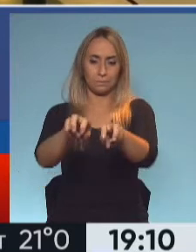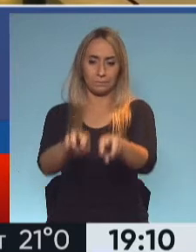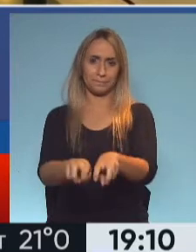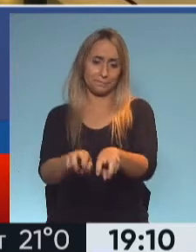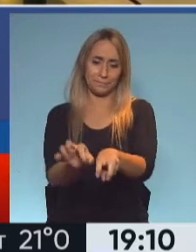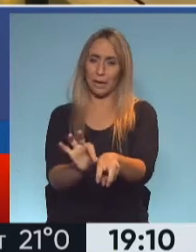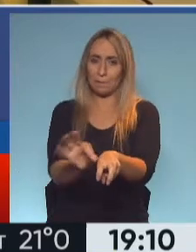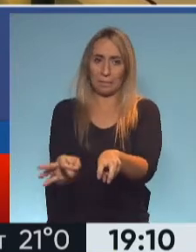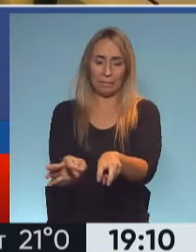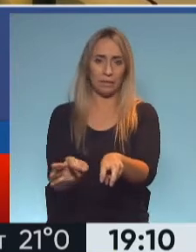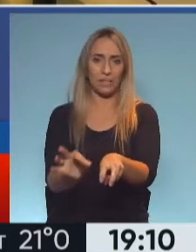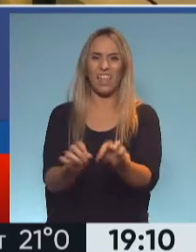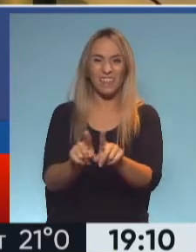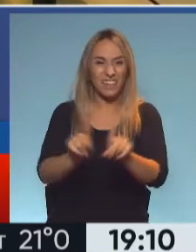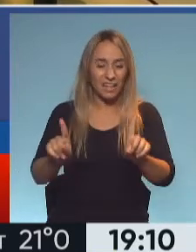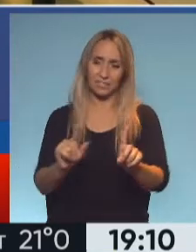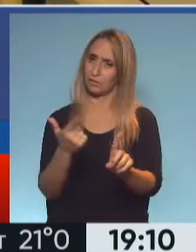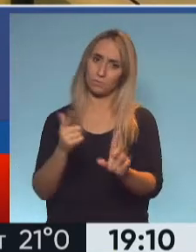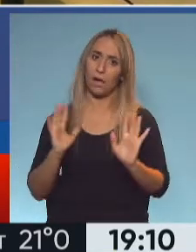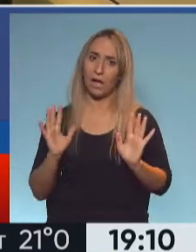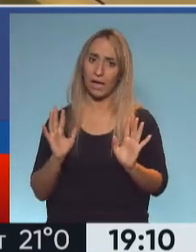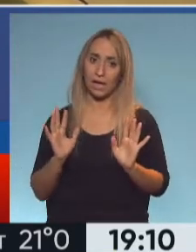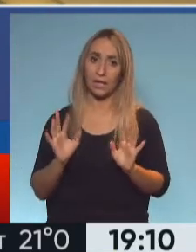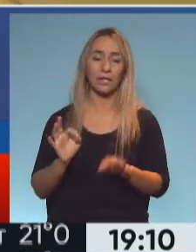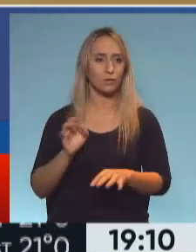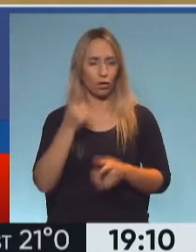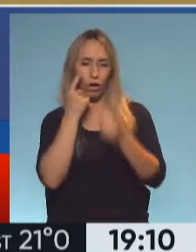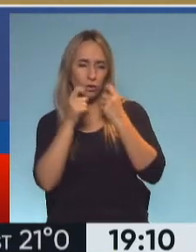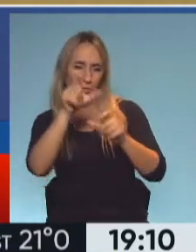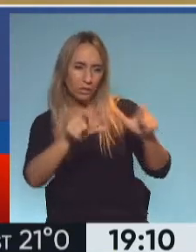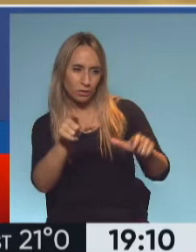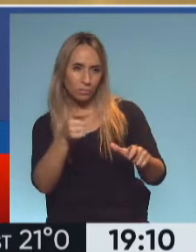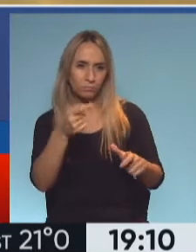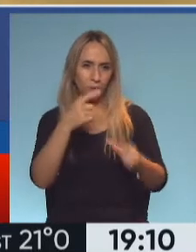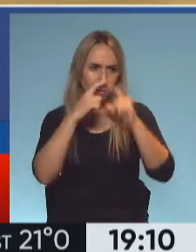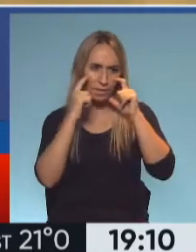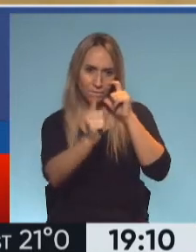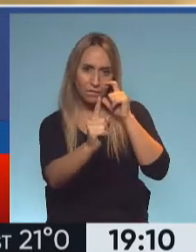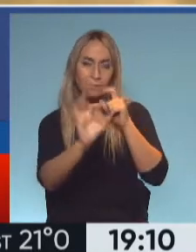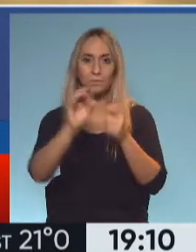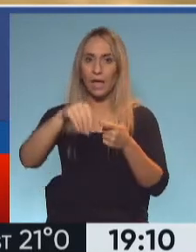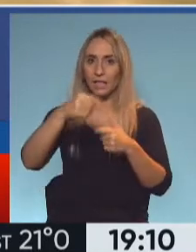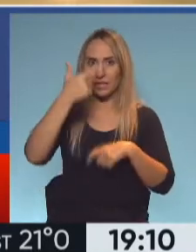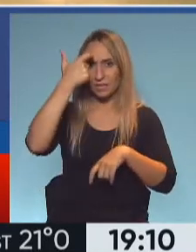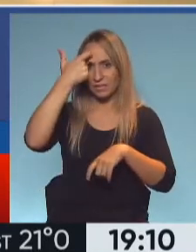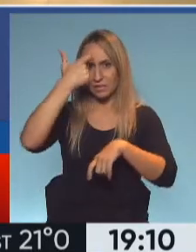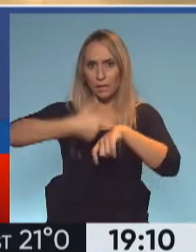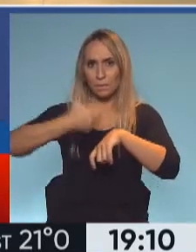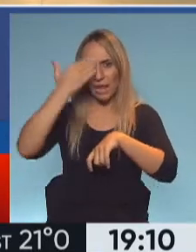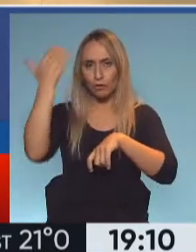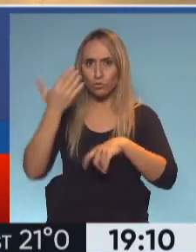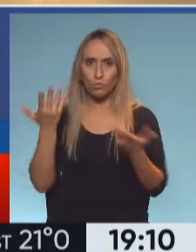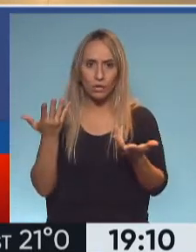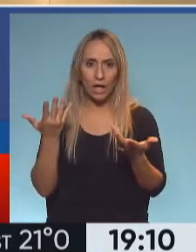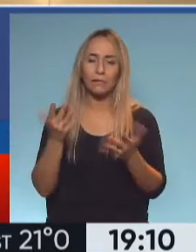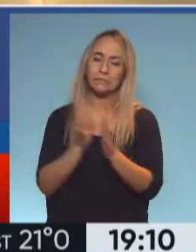no es posible guardar la distancia recomendada. Que todos tengan el barrijo, que tomen la temperatura. Esto no siempre se cumple. Después nos contás si hay gente haciendo